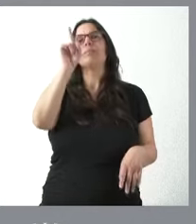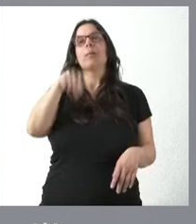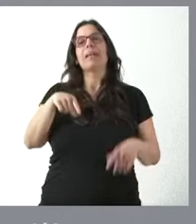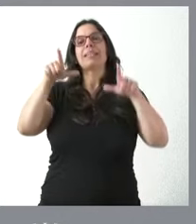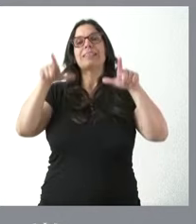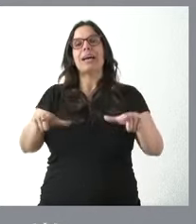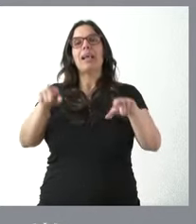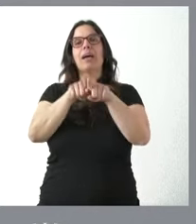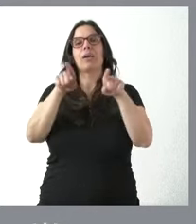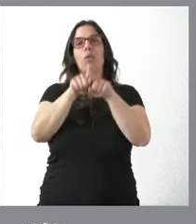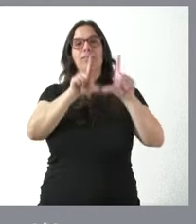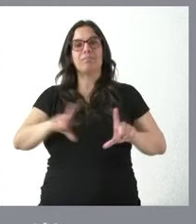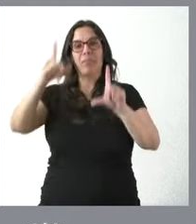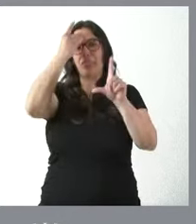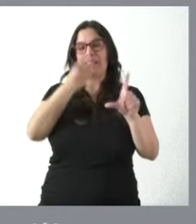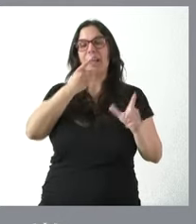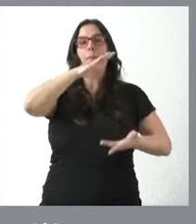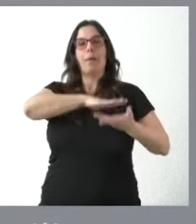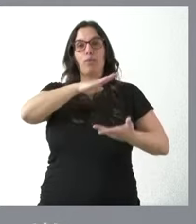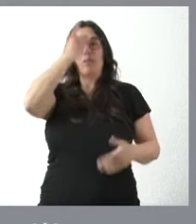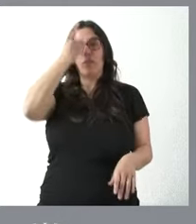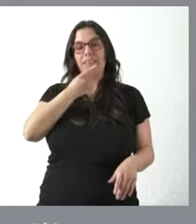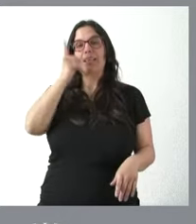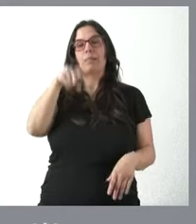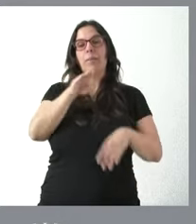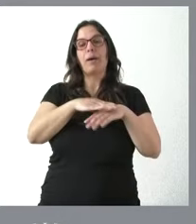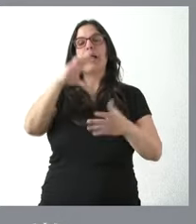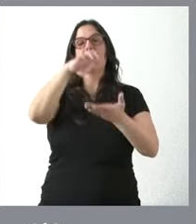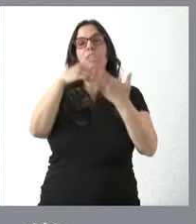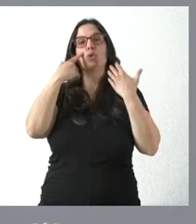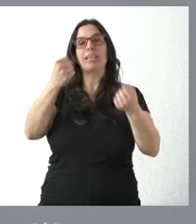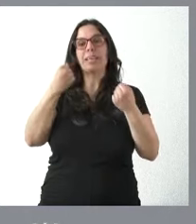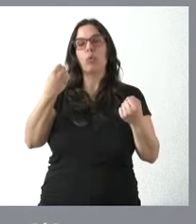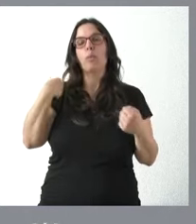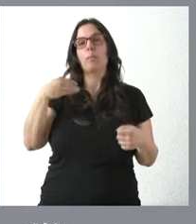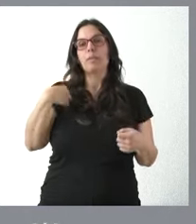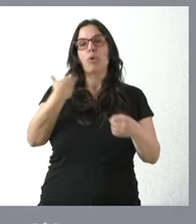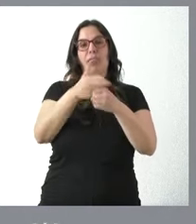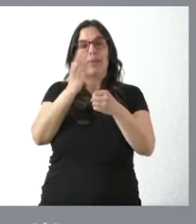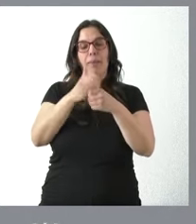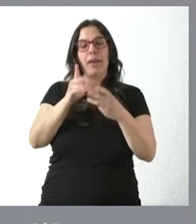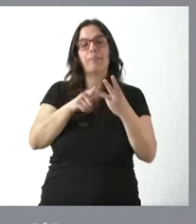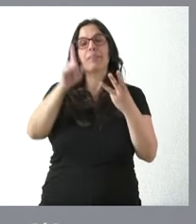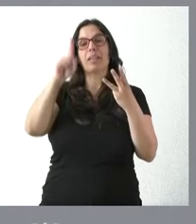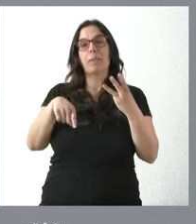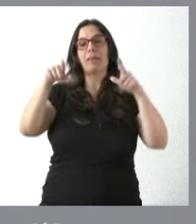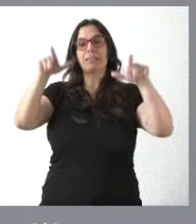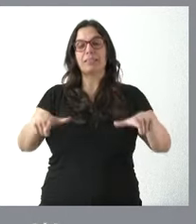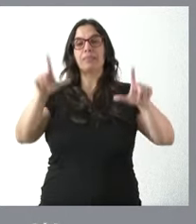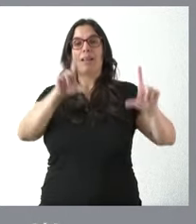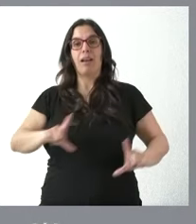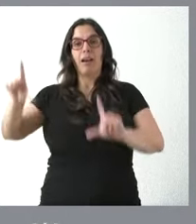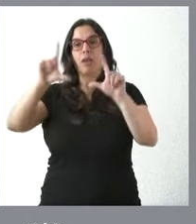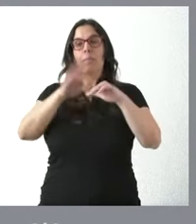digital y un mamórofo digital con destino al Centro de Salud de Cervera de Pisorga y una sala de rayos digital para el Centro de Salud de